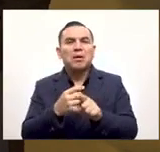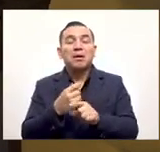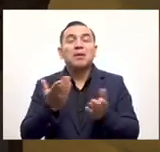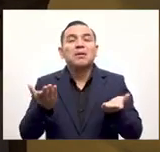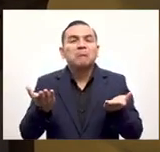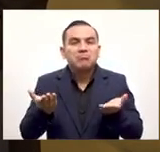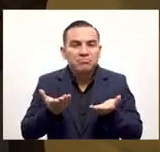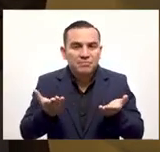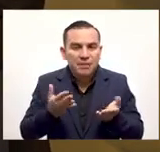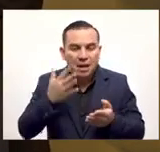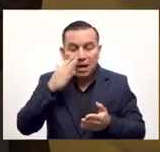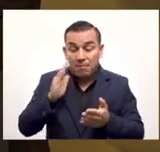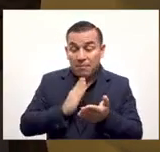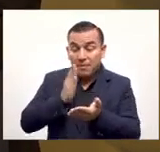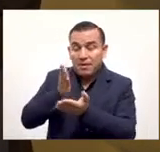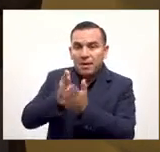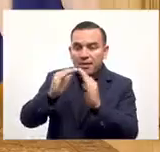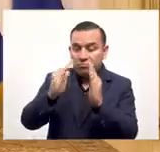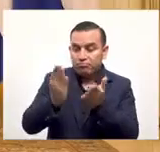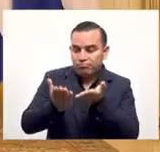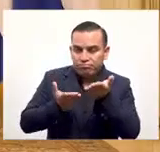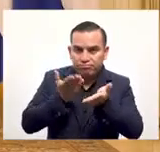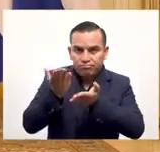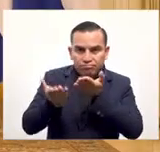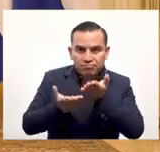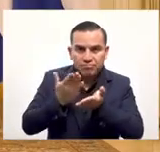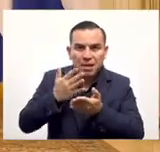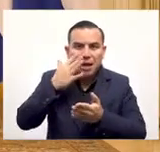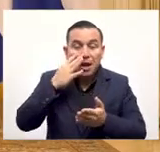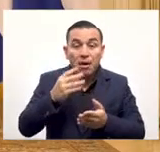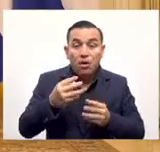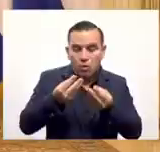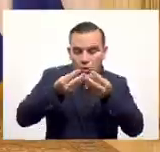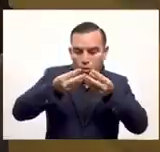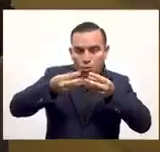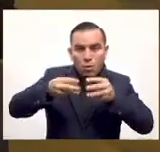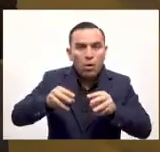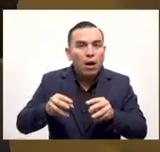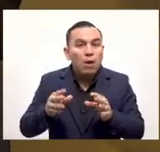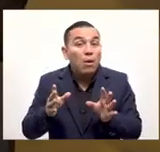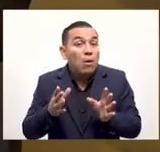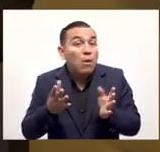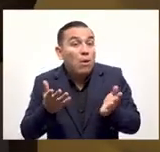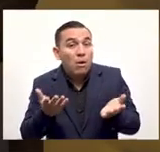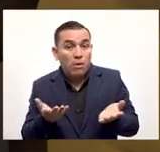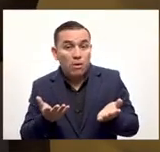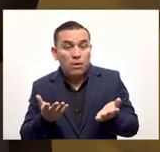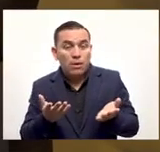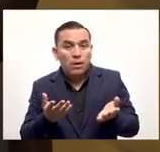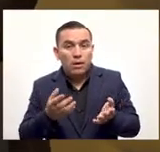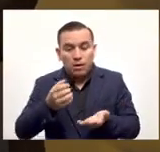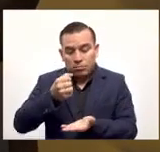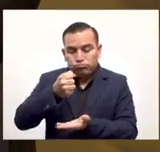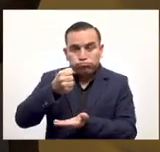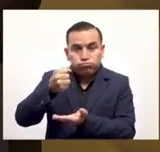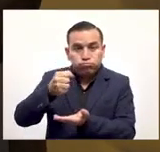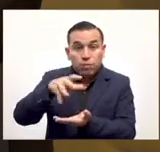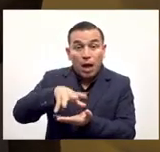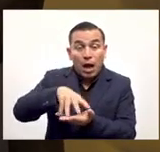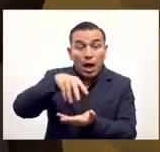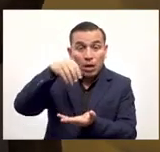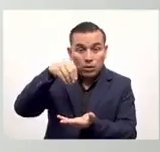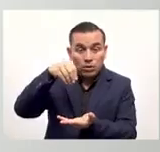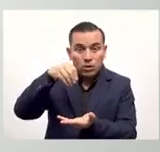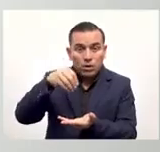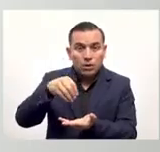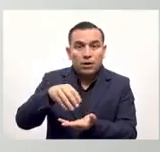puede hacer si usted quiere ir a la tienda y comprar algo en la tienda un cartón de huevos o unas libras de arroz o